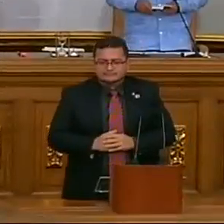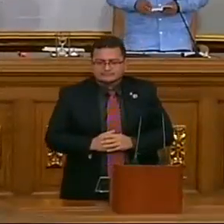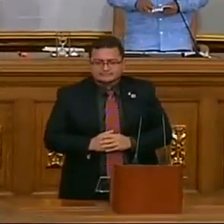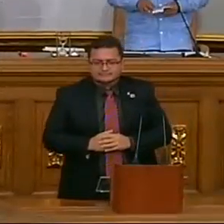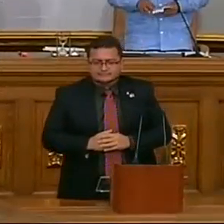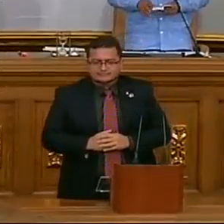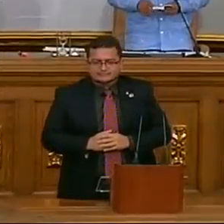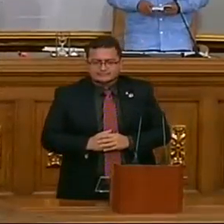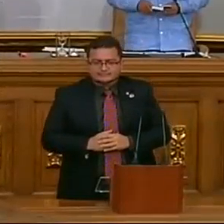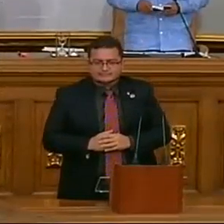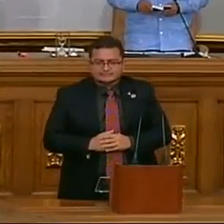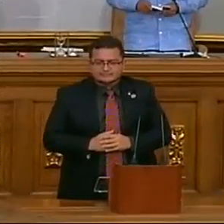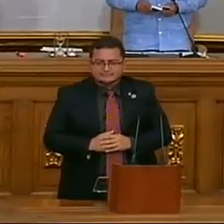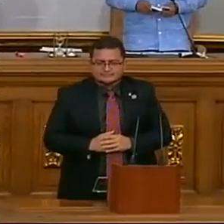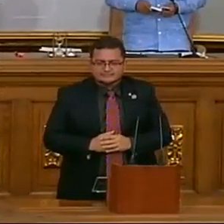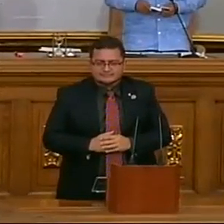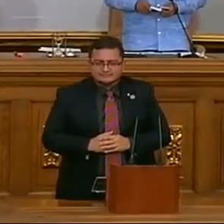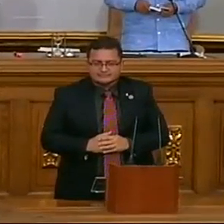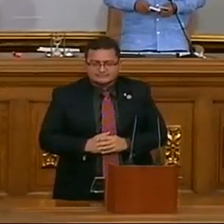Reconocimiento De La Lengua De Seña Y